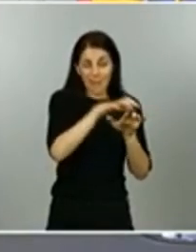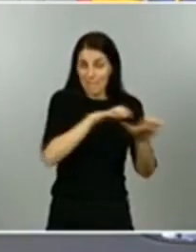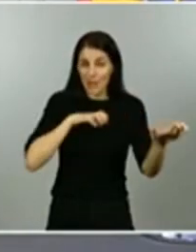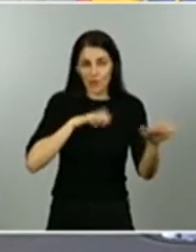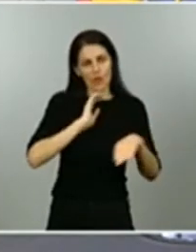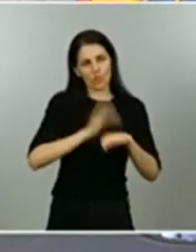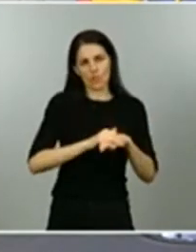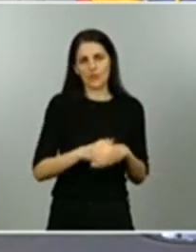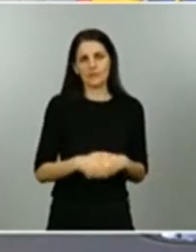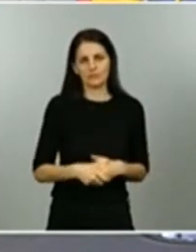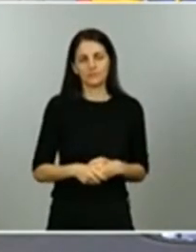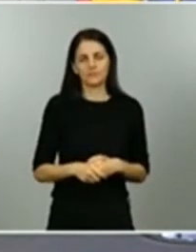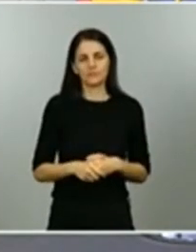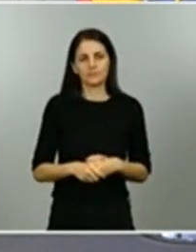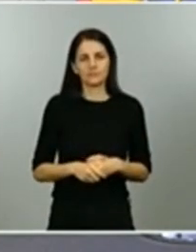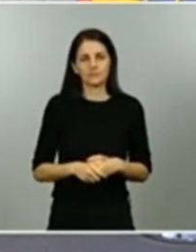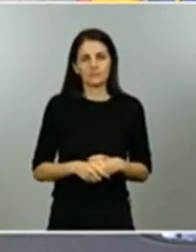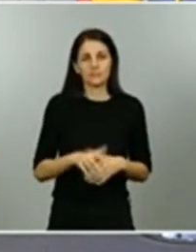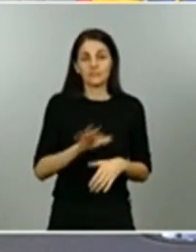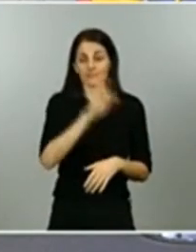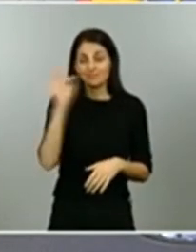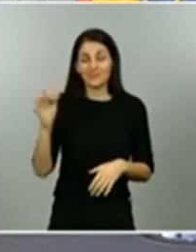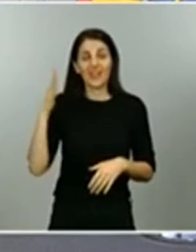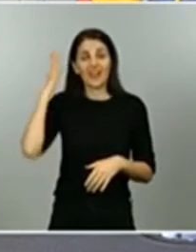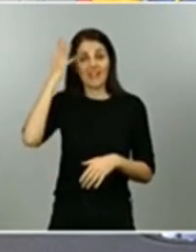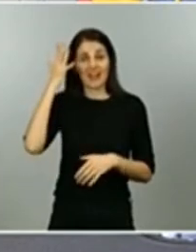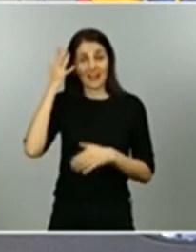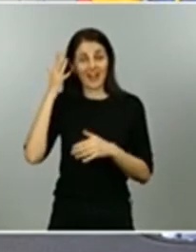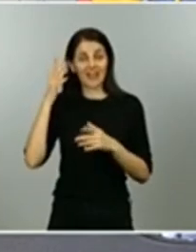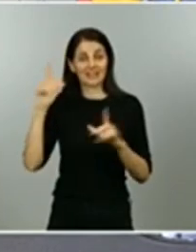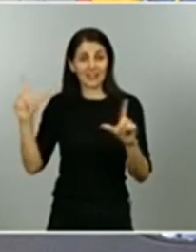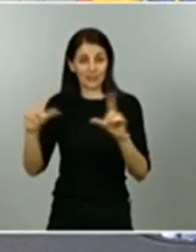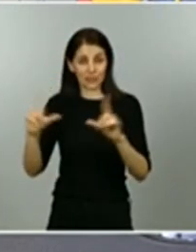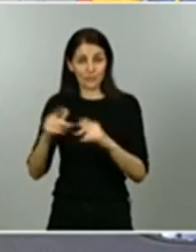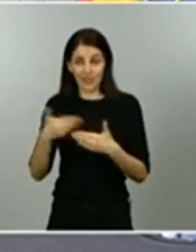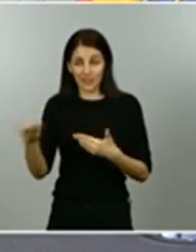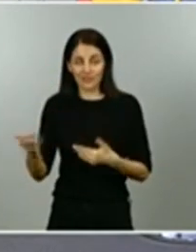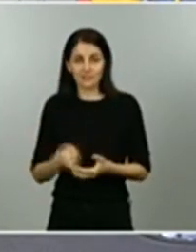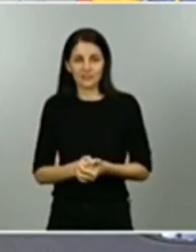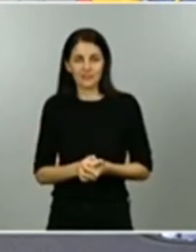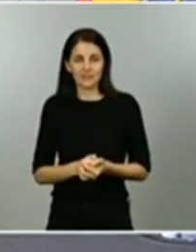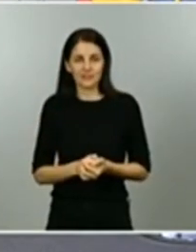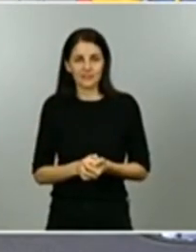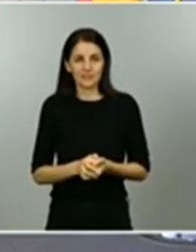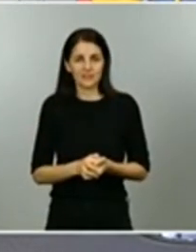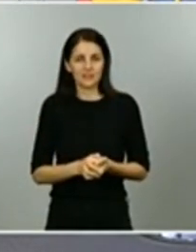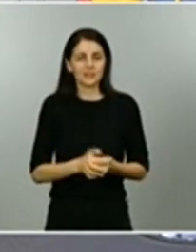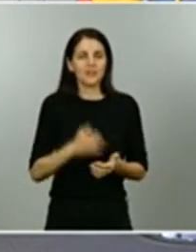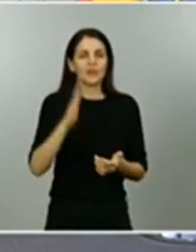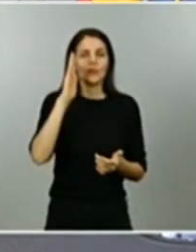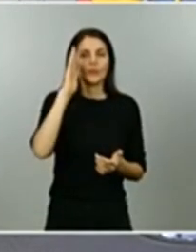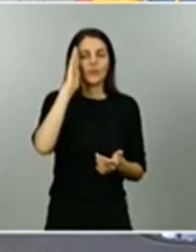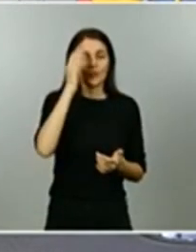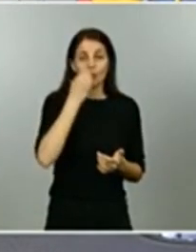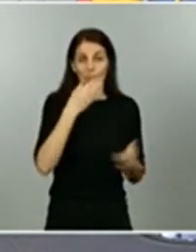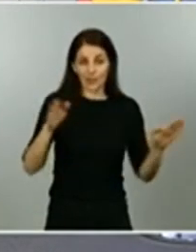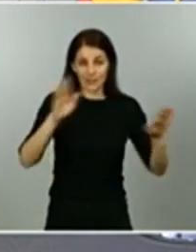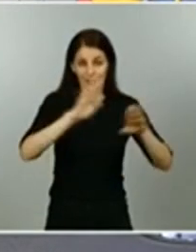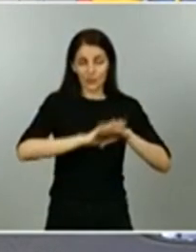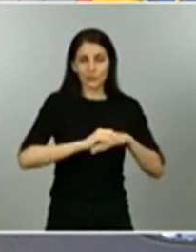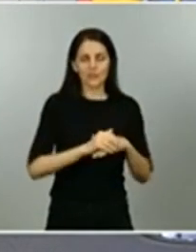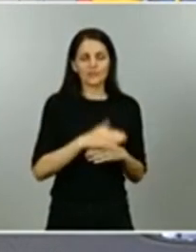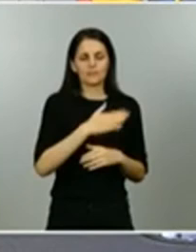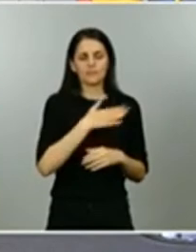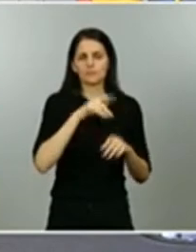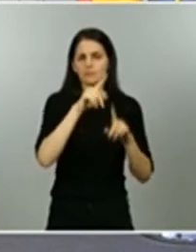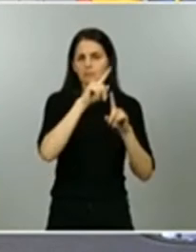Toma la palabra Navarra Televisión adelante ¿Qué tal? Muy buenas noches Roberto Cámara de Navarra Televisión tenía varias cuestiones